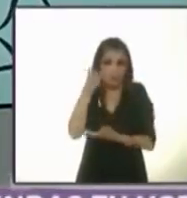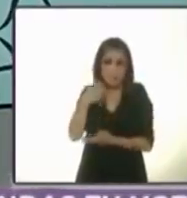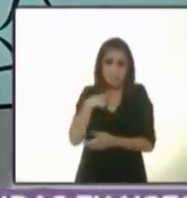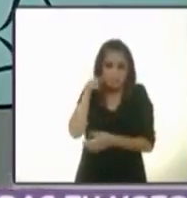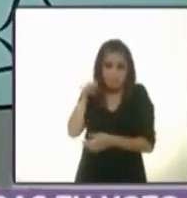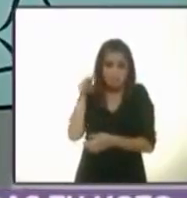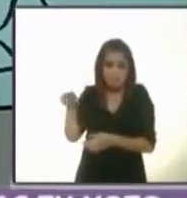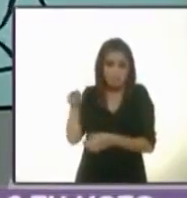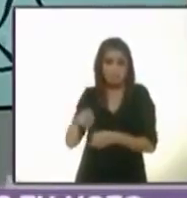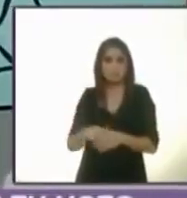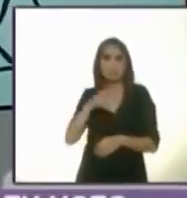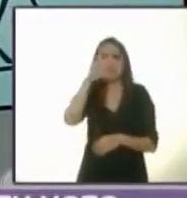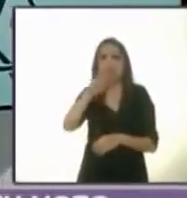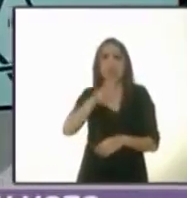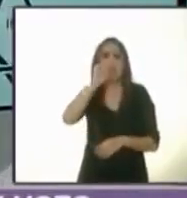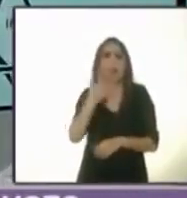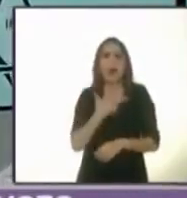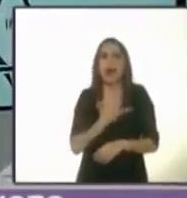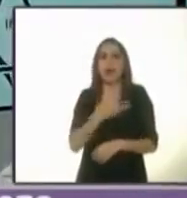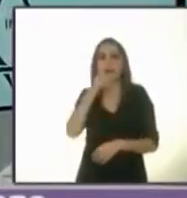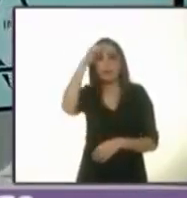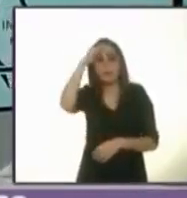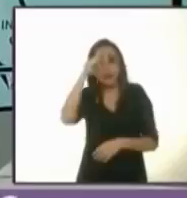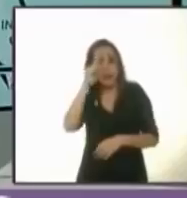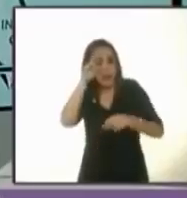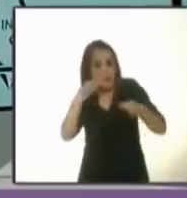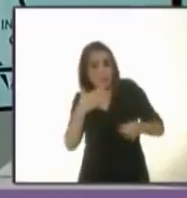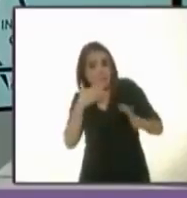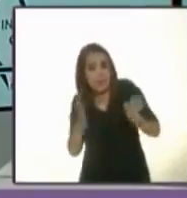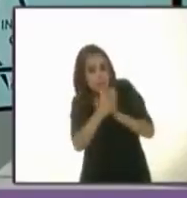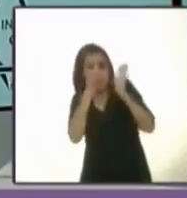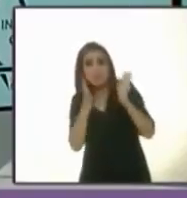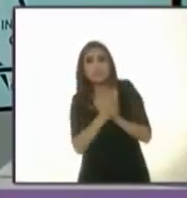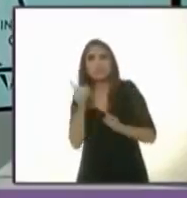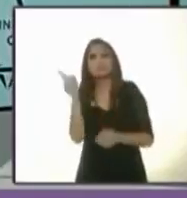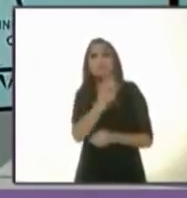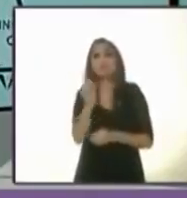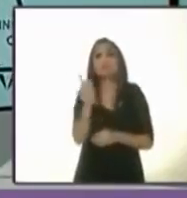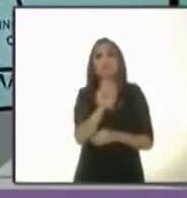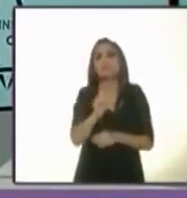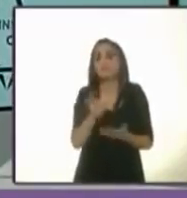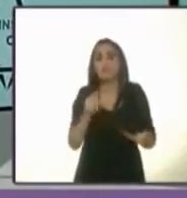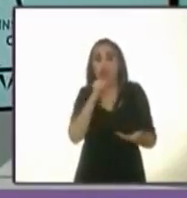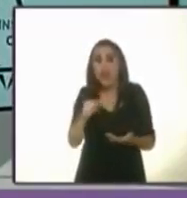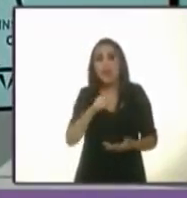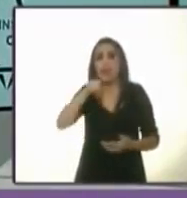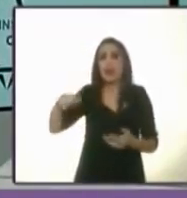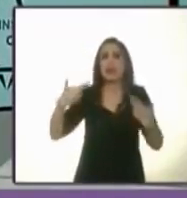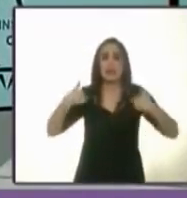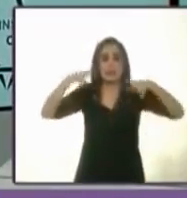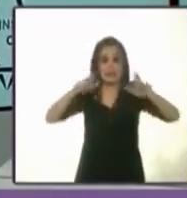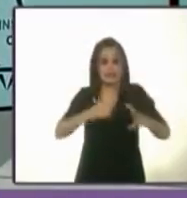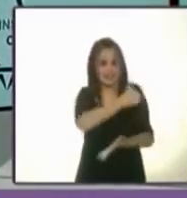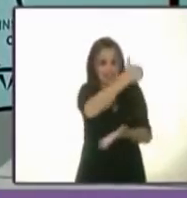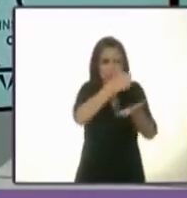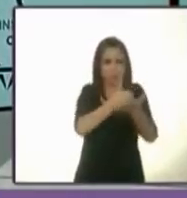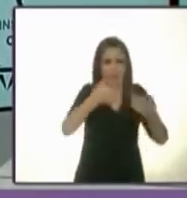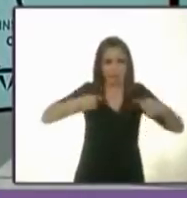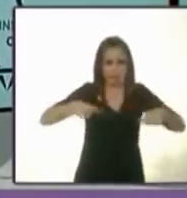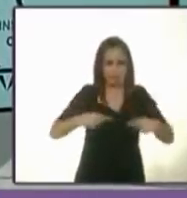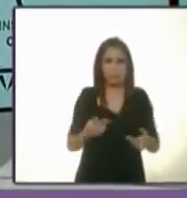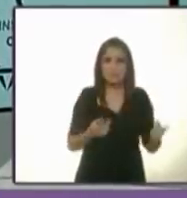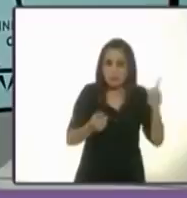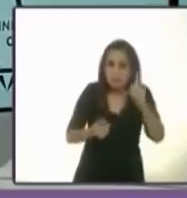maneja. No hay una verdadera participación que optan a los presidentes o representantes de los comités ciudadanos para